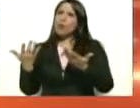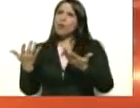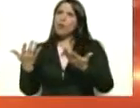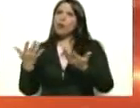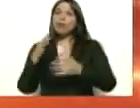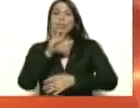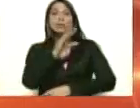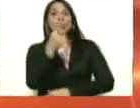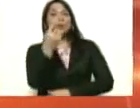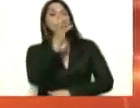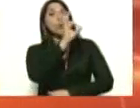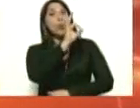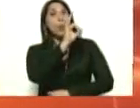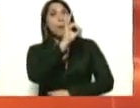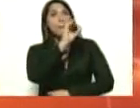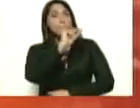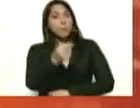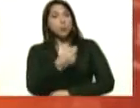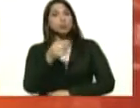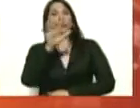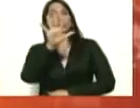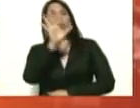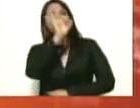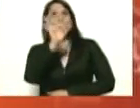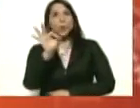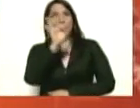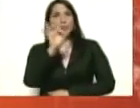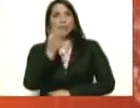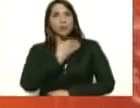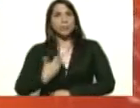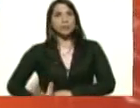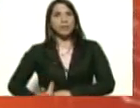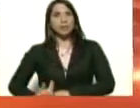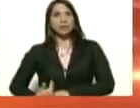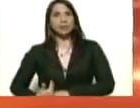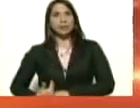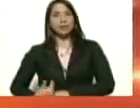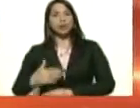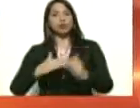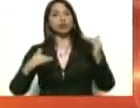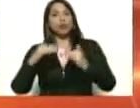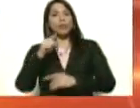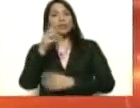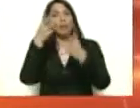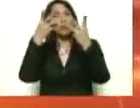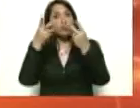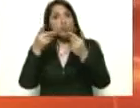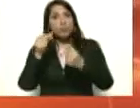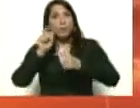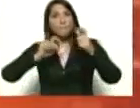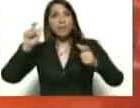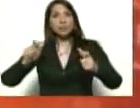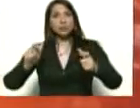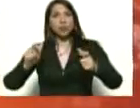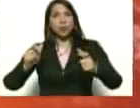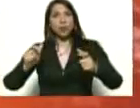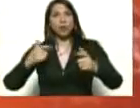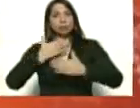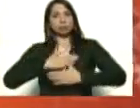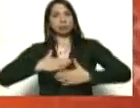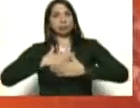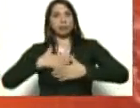51.5%, presidente. Sobre este número de personas recuperadas está nuestra